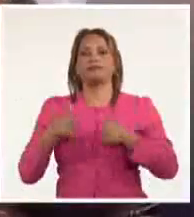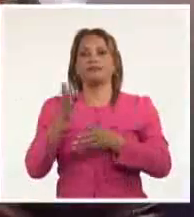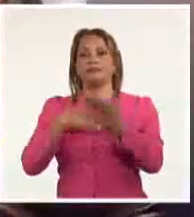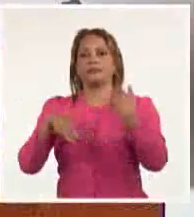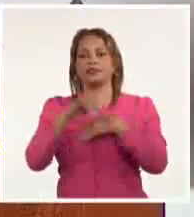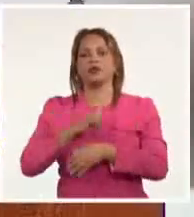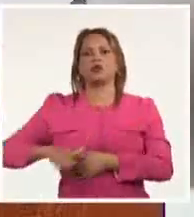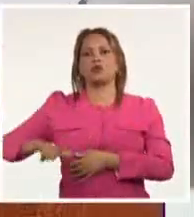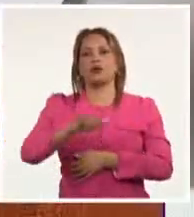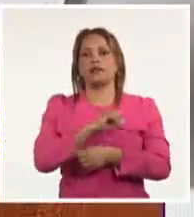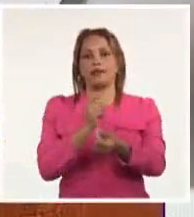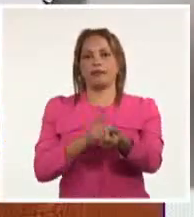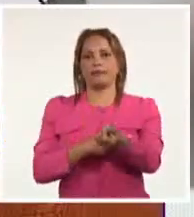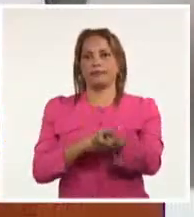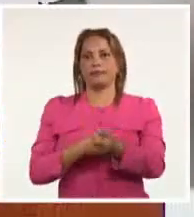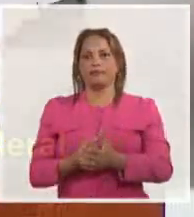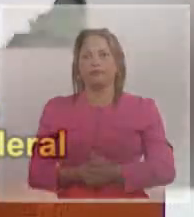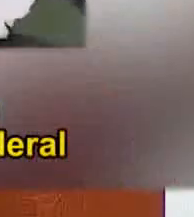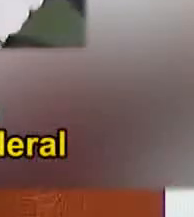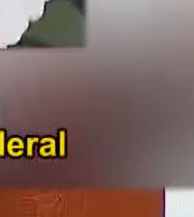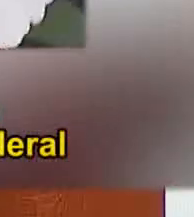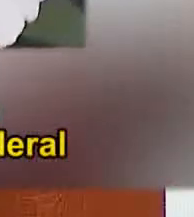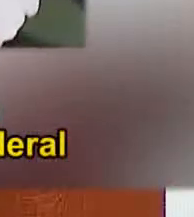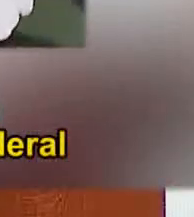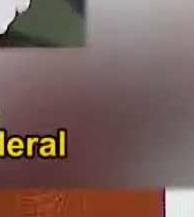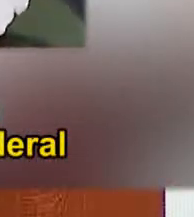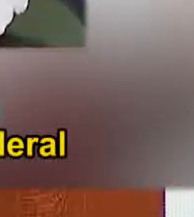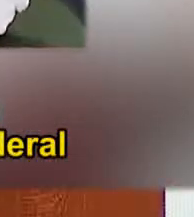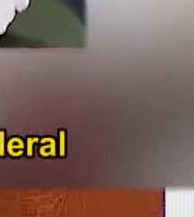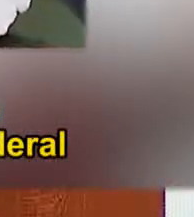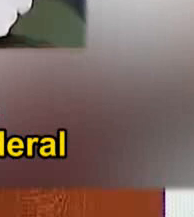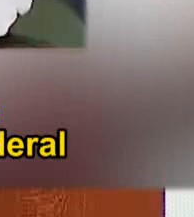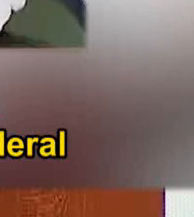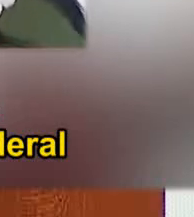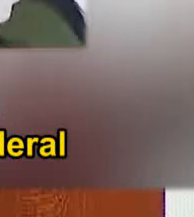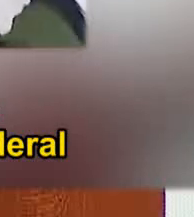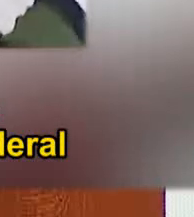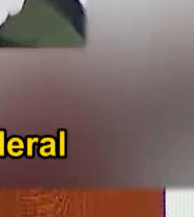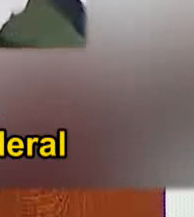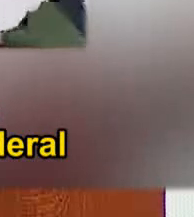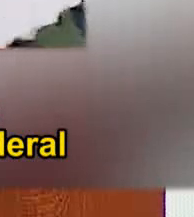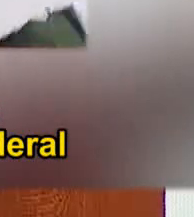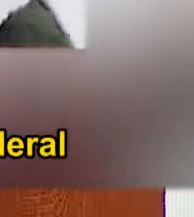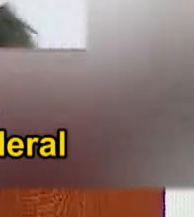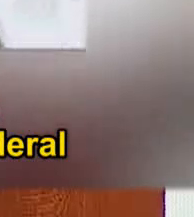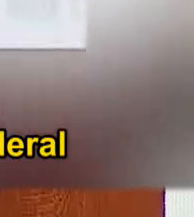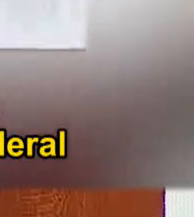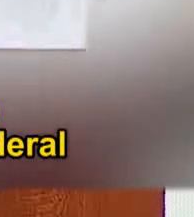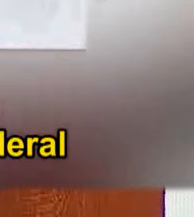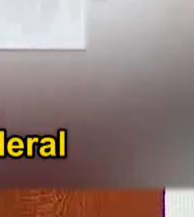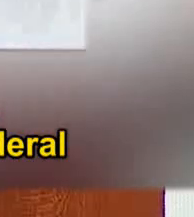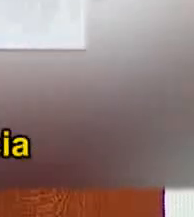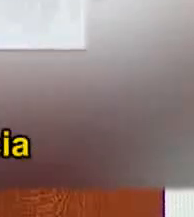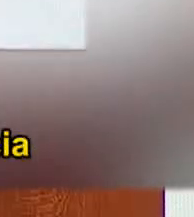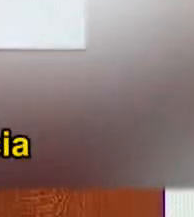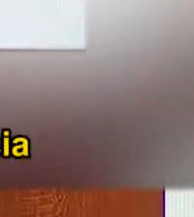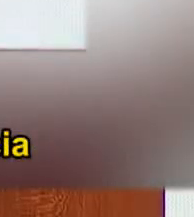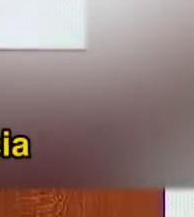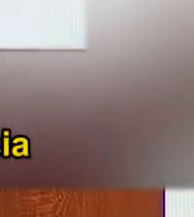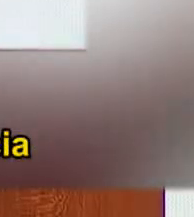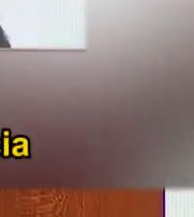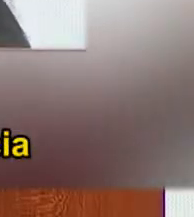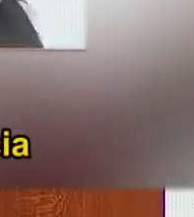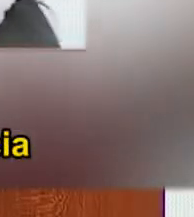Igualdad Racial. Que destruir esa estructura del Palacio del Planalto, del Supremo Tribunal Federal y del